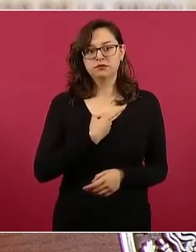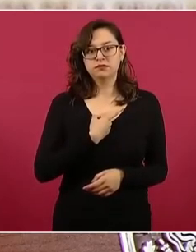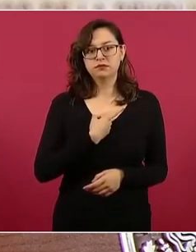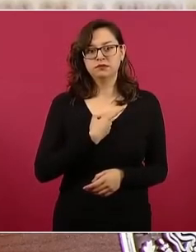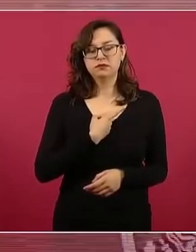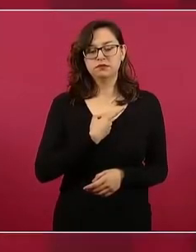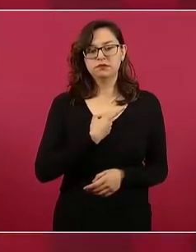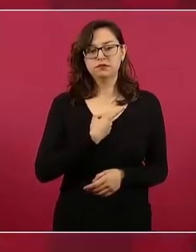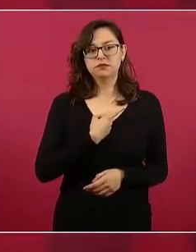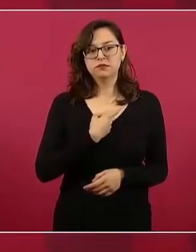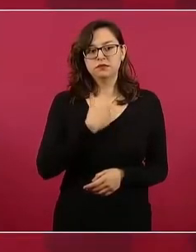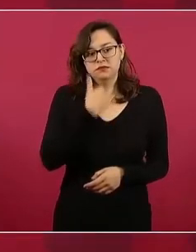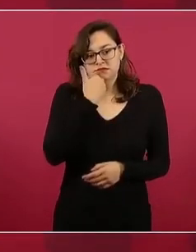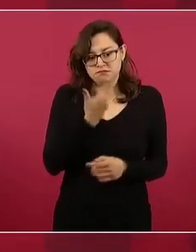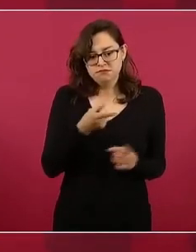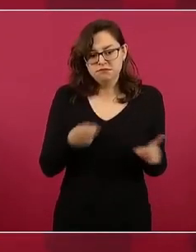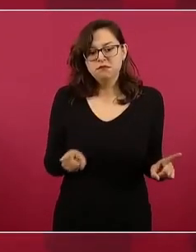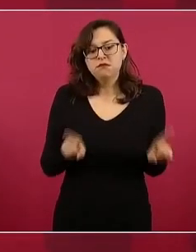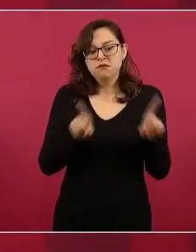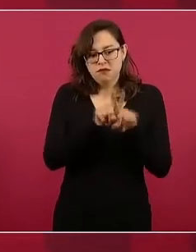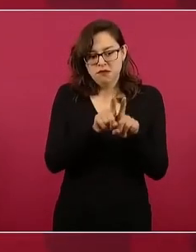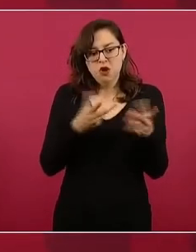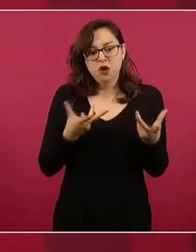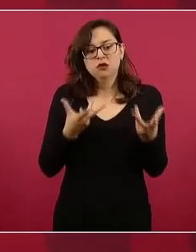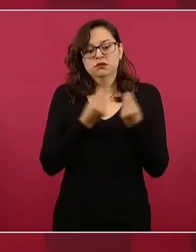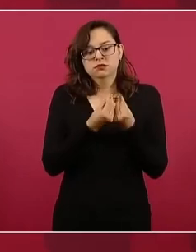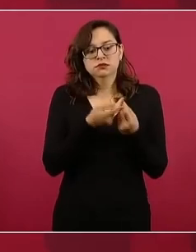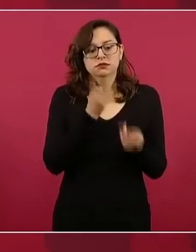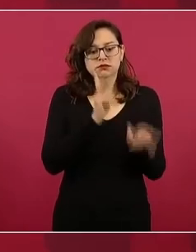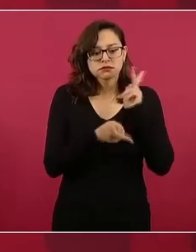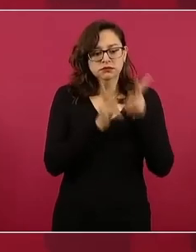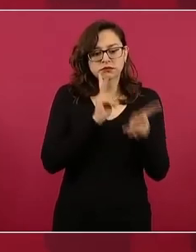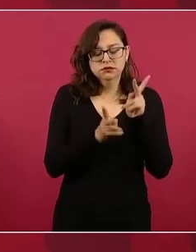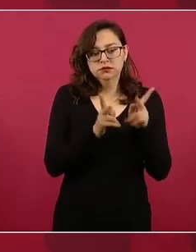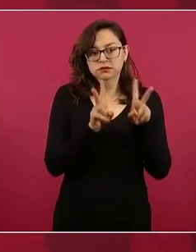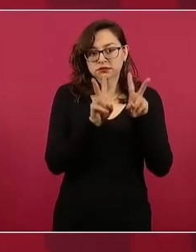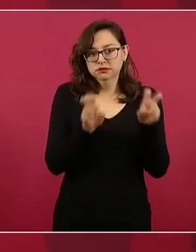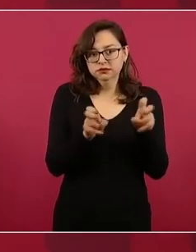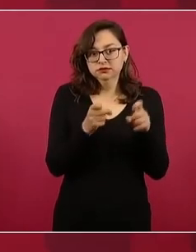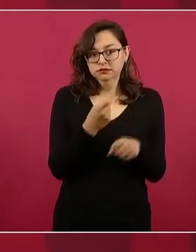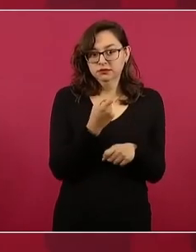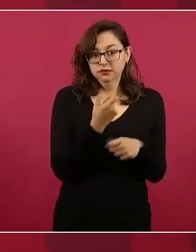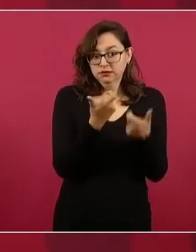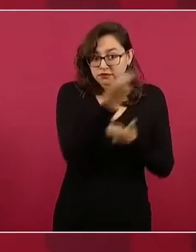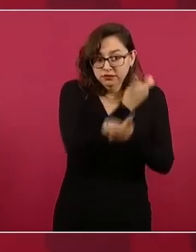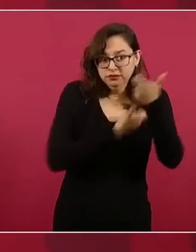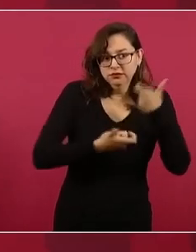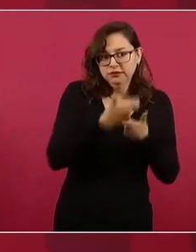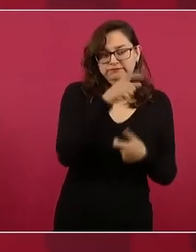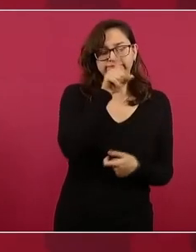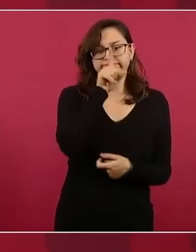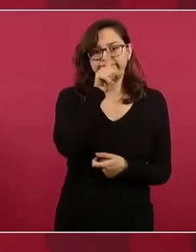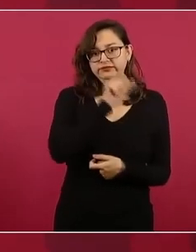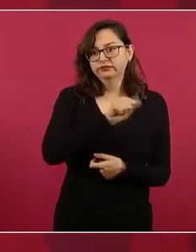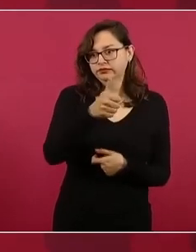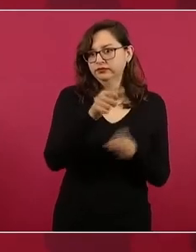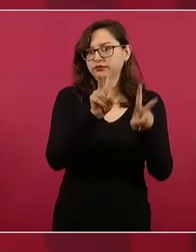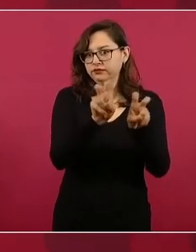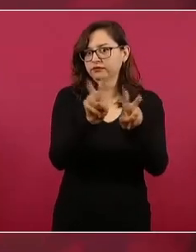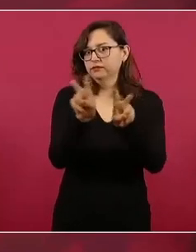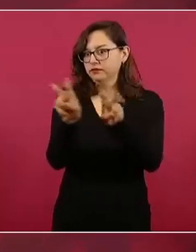sólo de asuntos económicos, de varios temas, platicar, conversar.